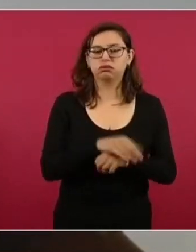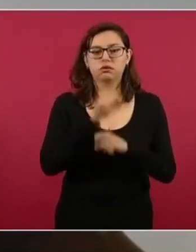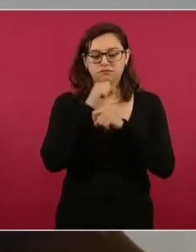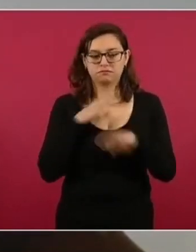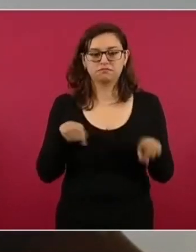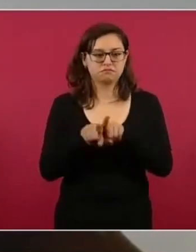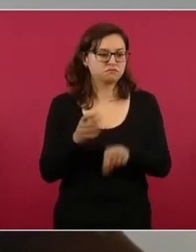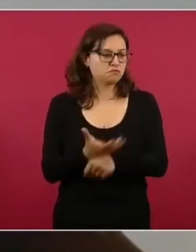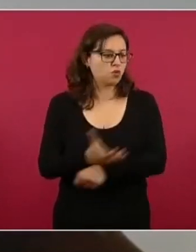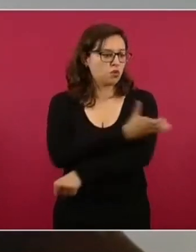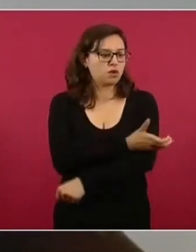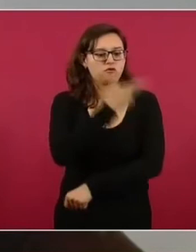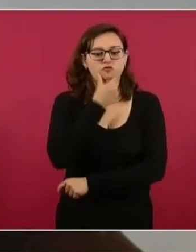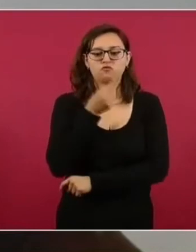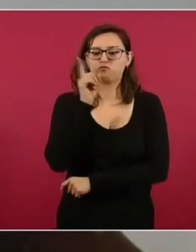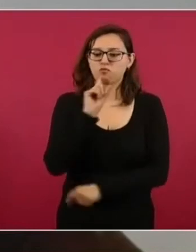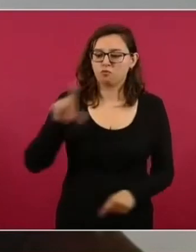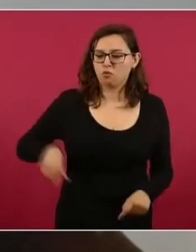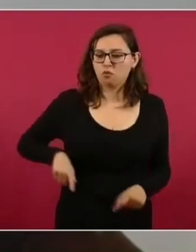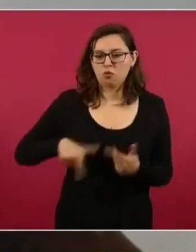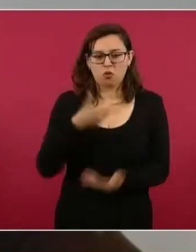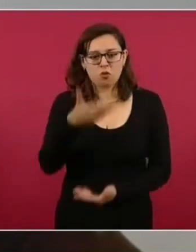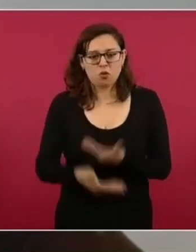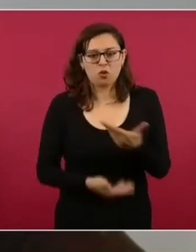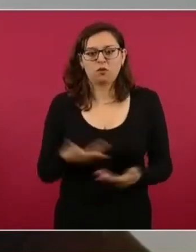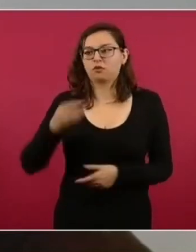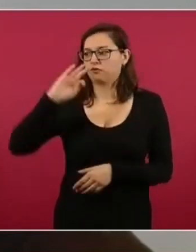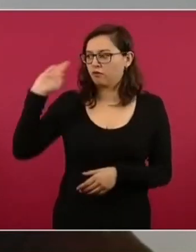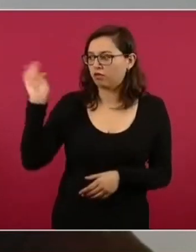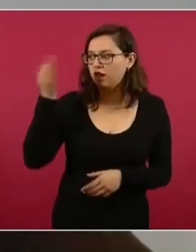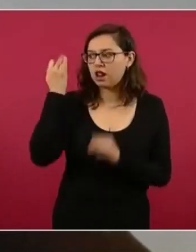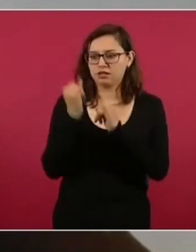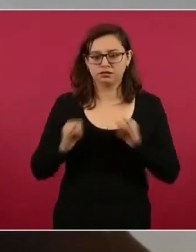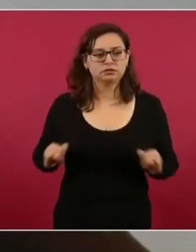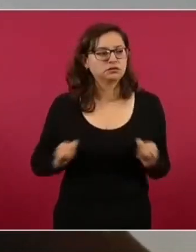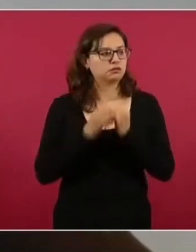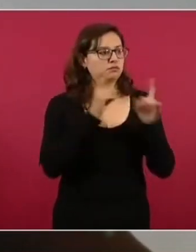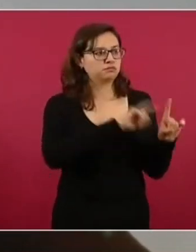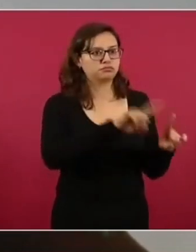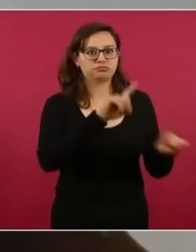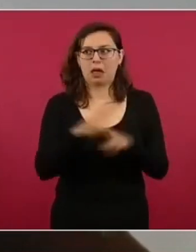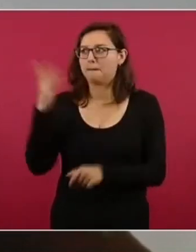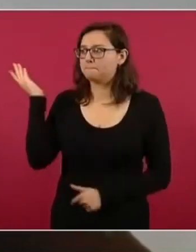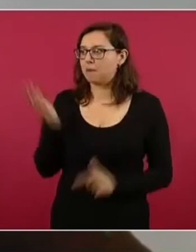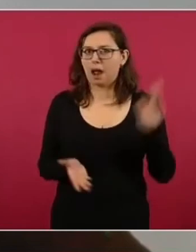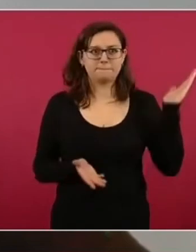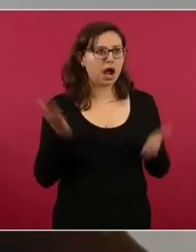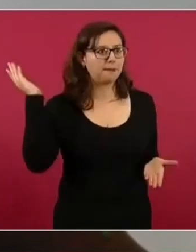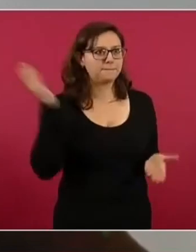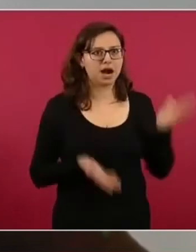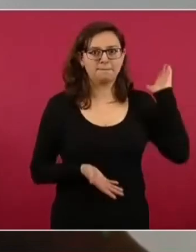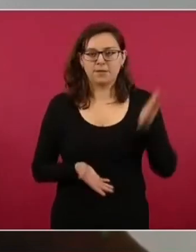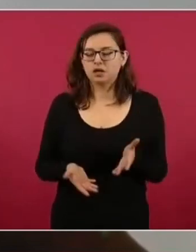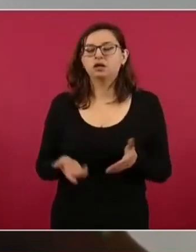compañeros y compañeras que están llegando del gobierno federal, de las diferentes dependencias y con la coordinación